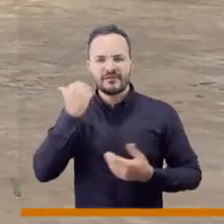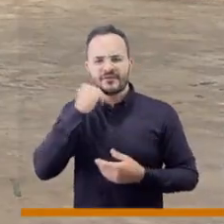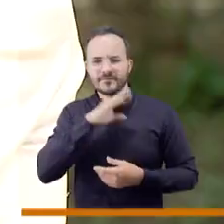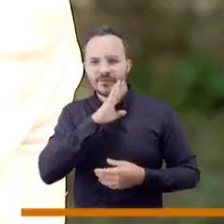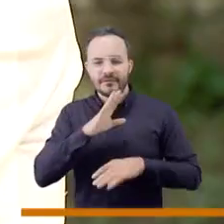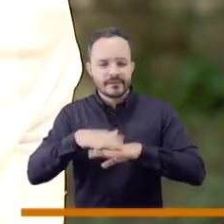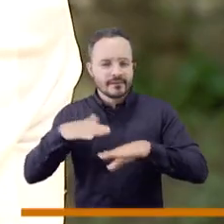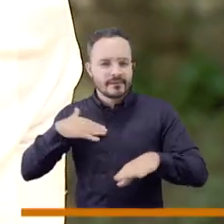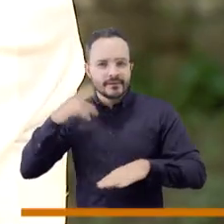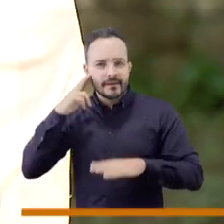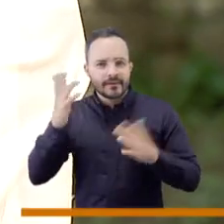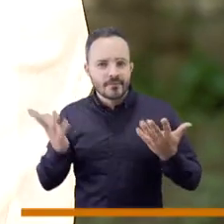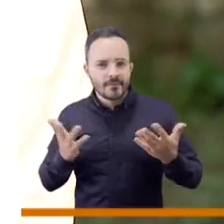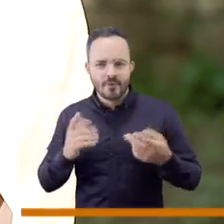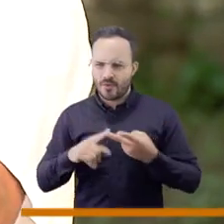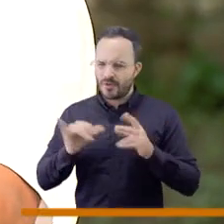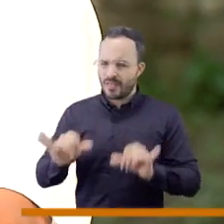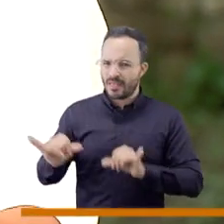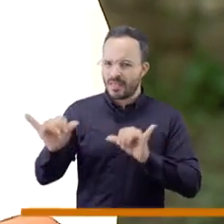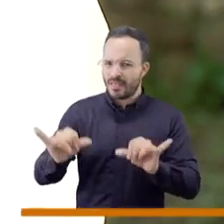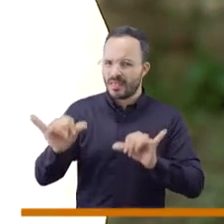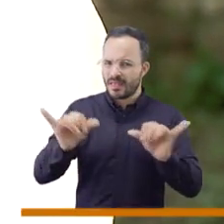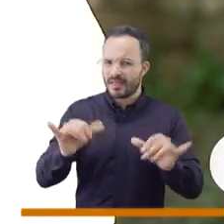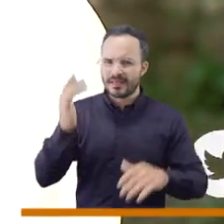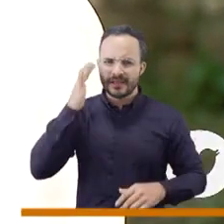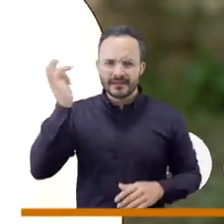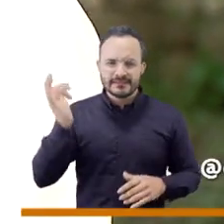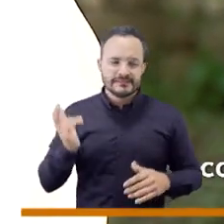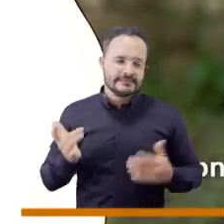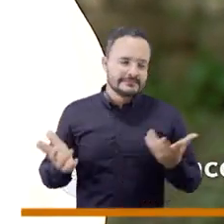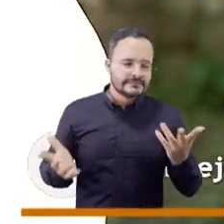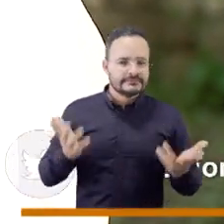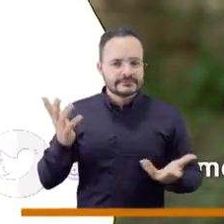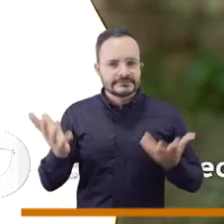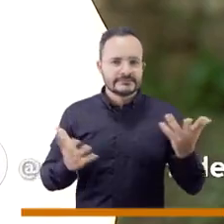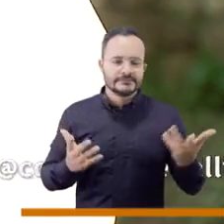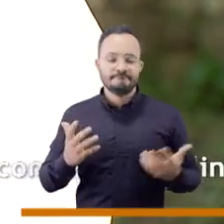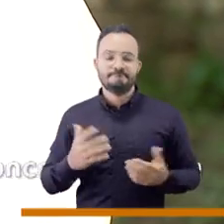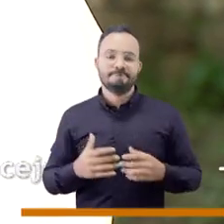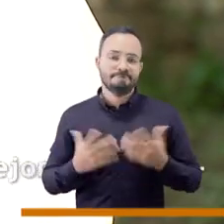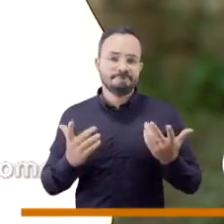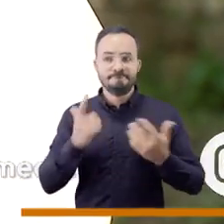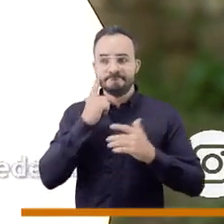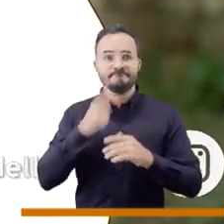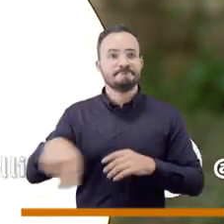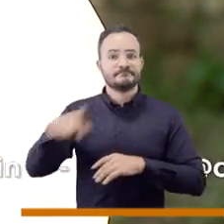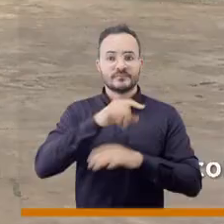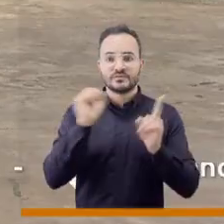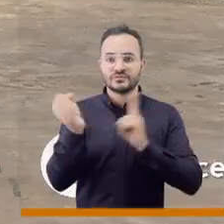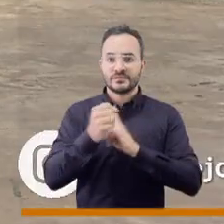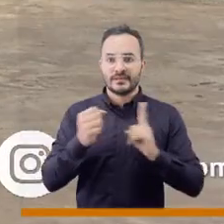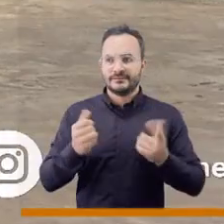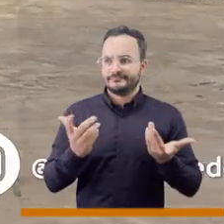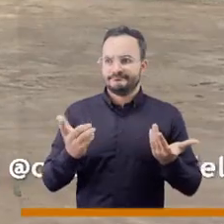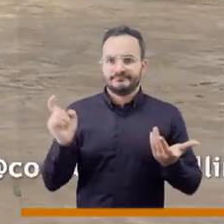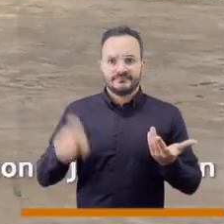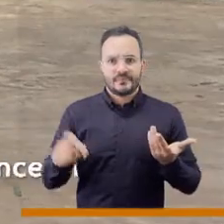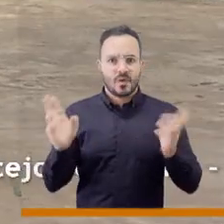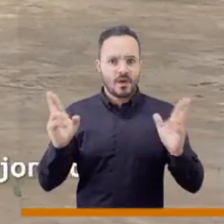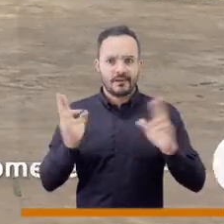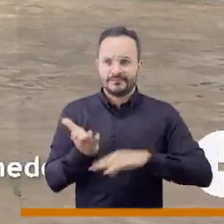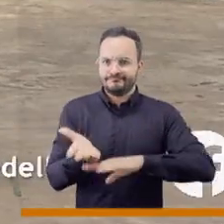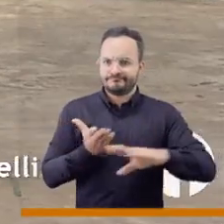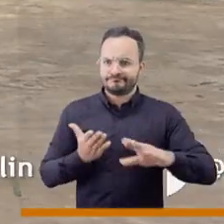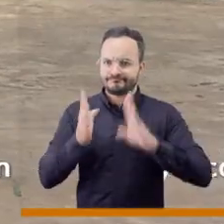problema del enfermo, de dónde llega todo esto y por qué se sostiene eso. Entonces, el orden, pues digamos,